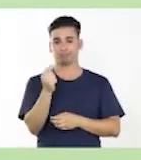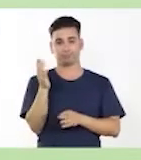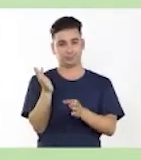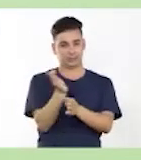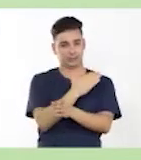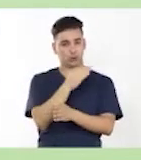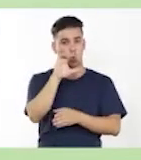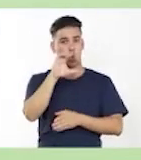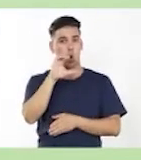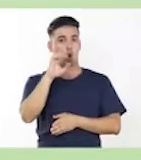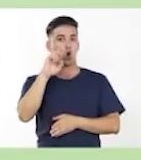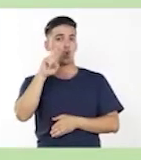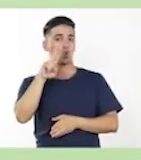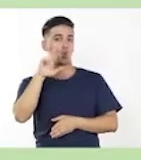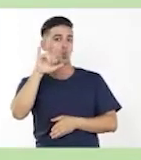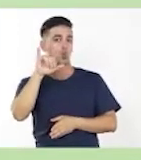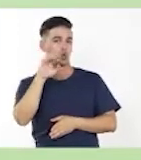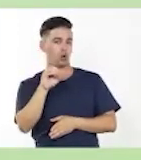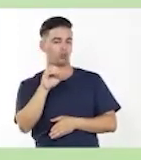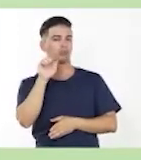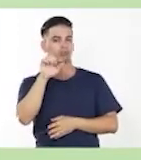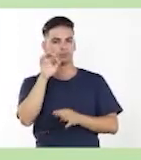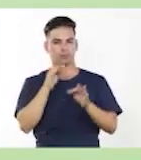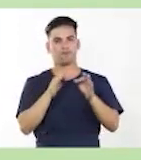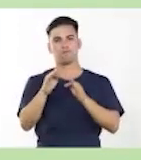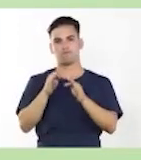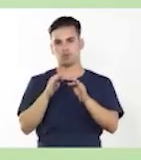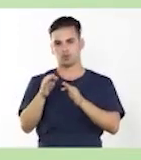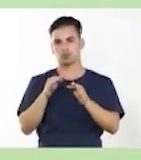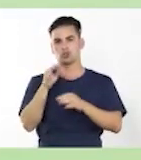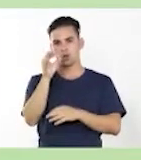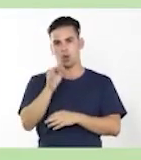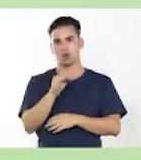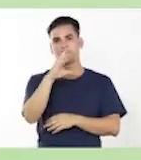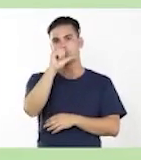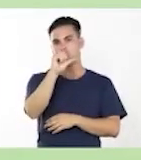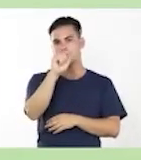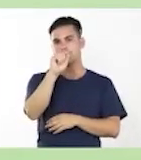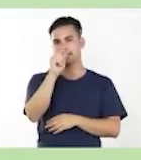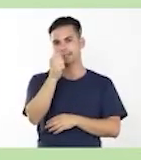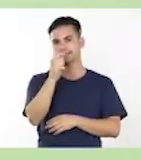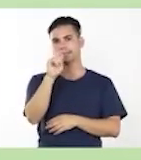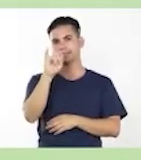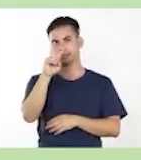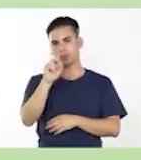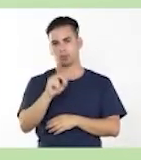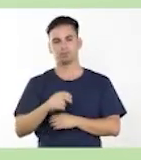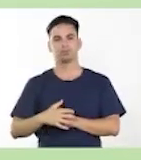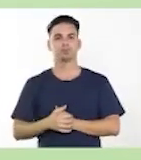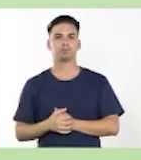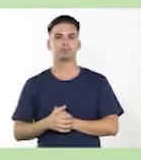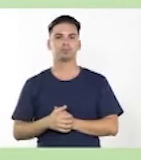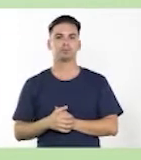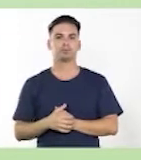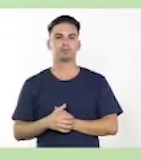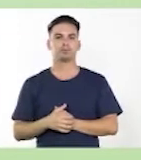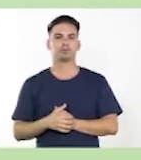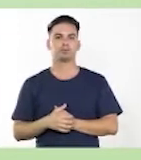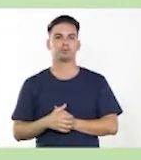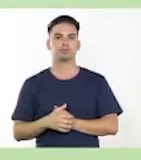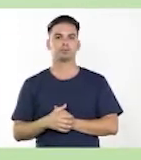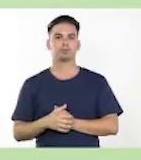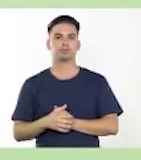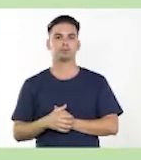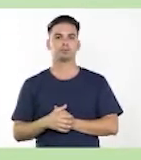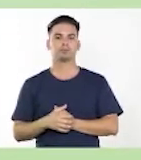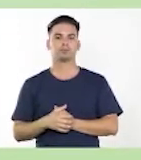excepción de cuyo, realizan función sustantiva. Es decir, que todos los que yo les mencioné anteriormente